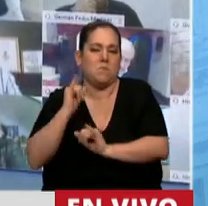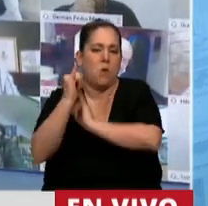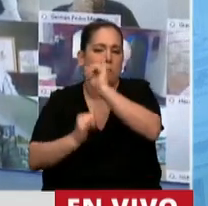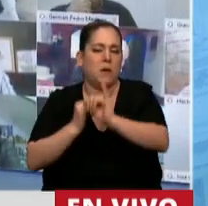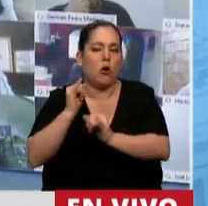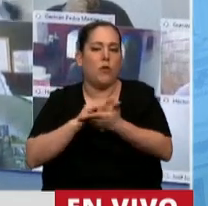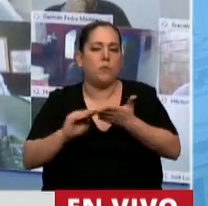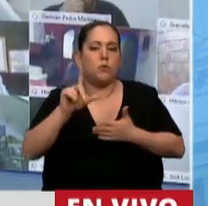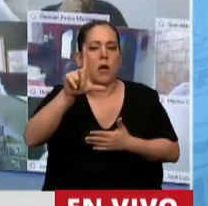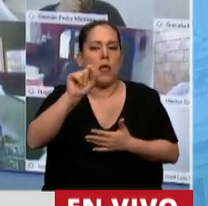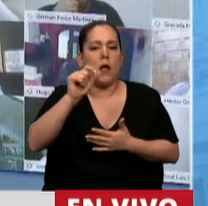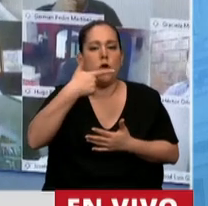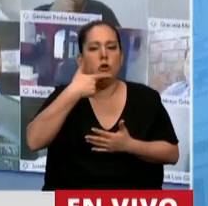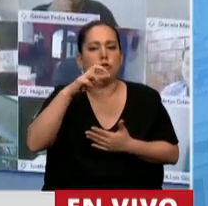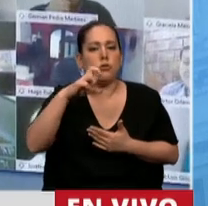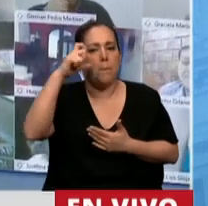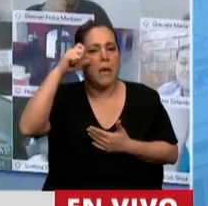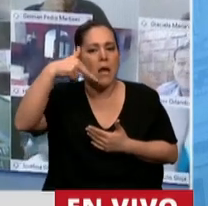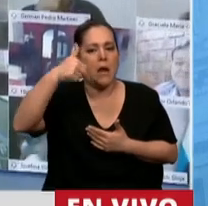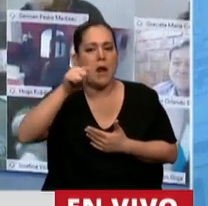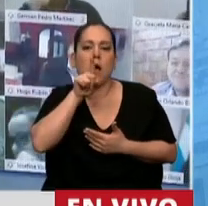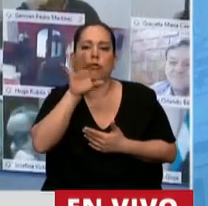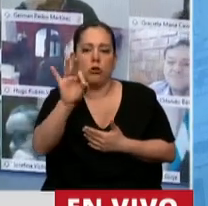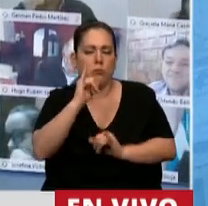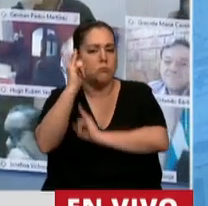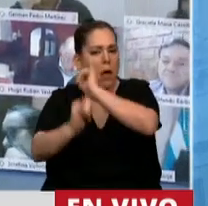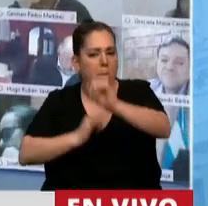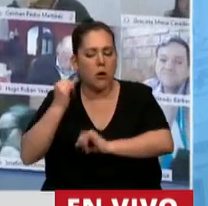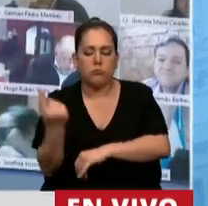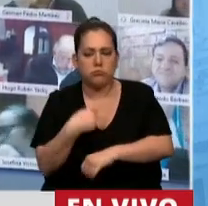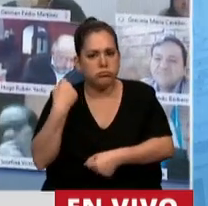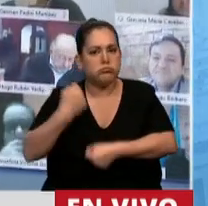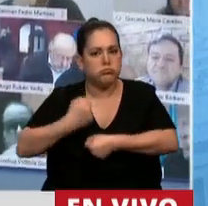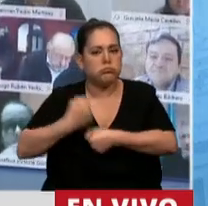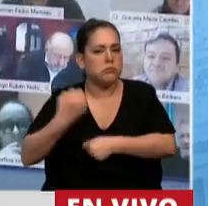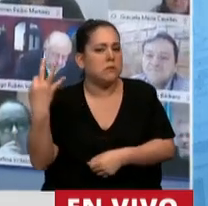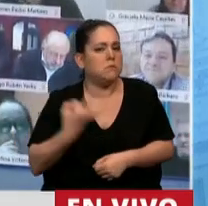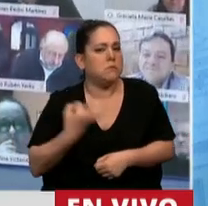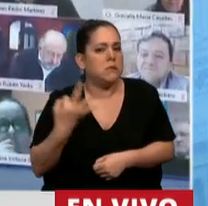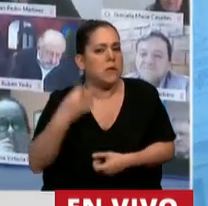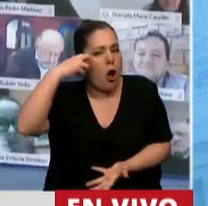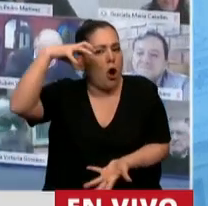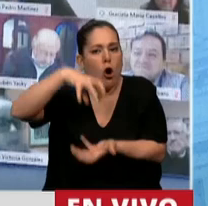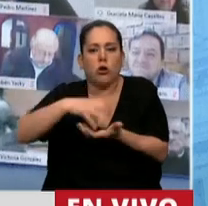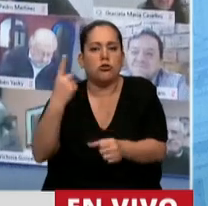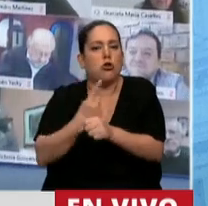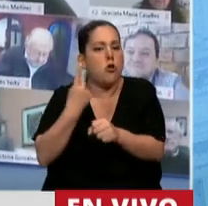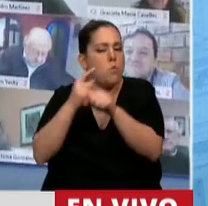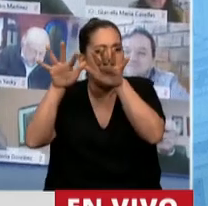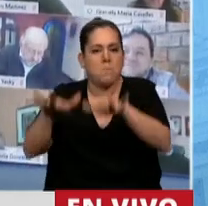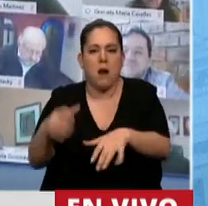una actividad esencial, el funcionamiento del Congreso no se puede paralizar.